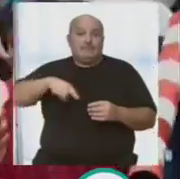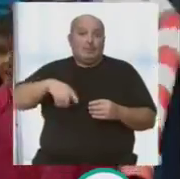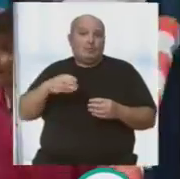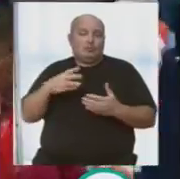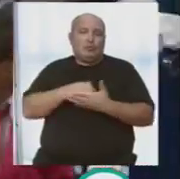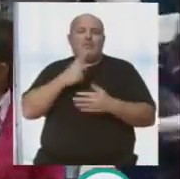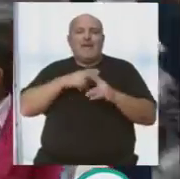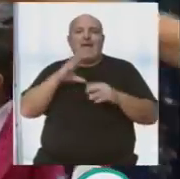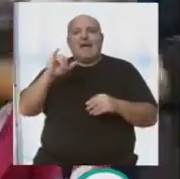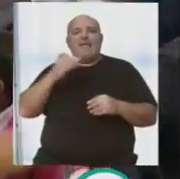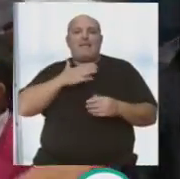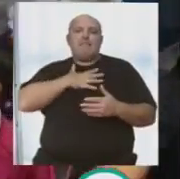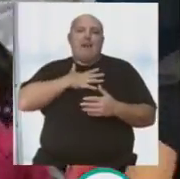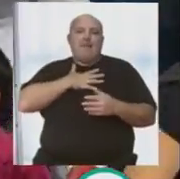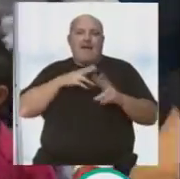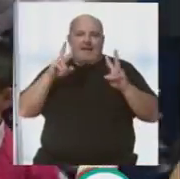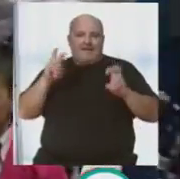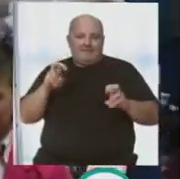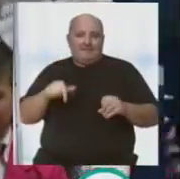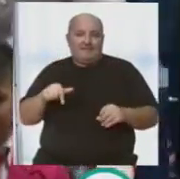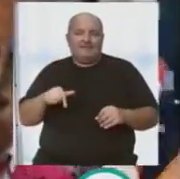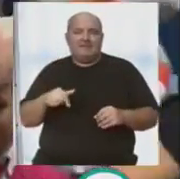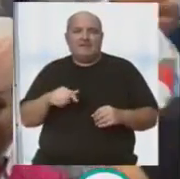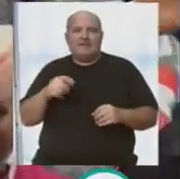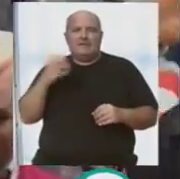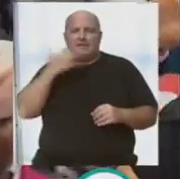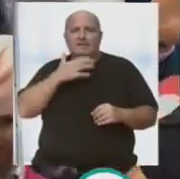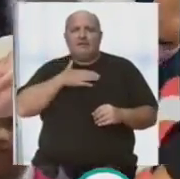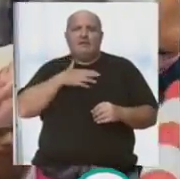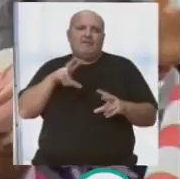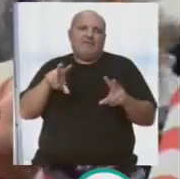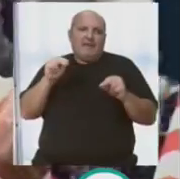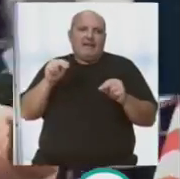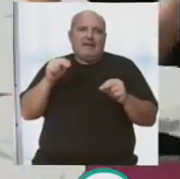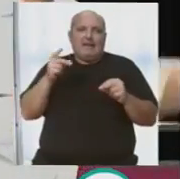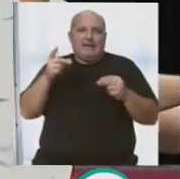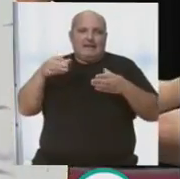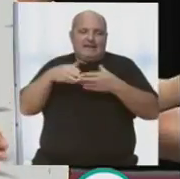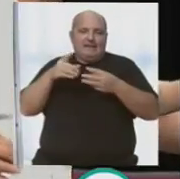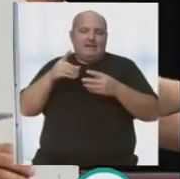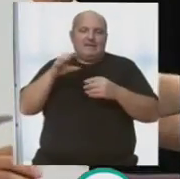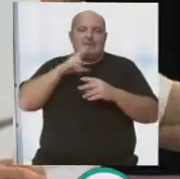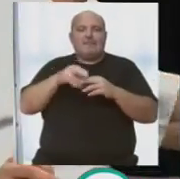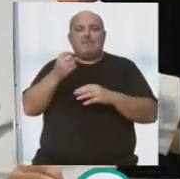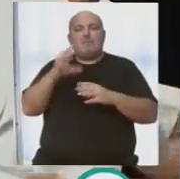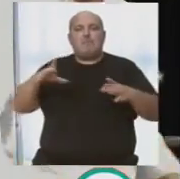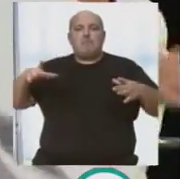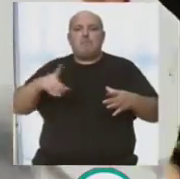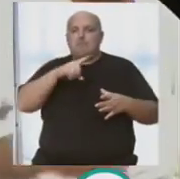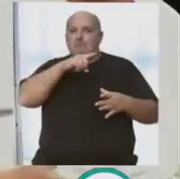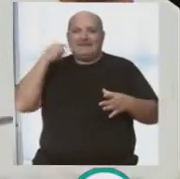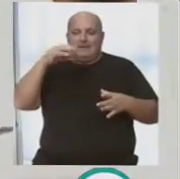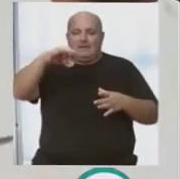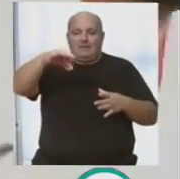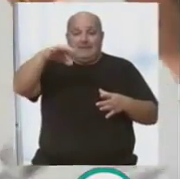Caes de mi arma, eh. Caes de mi arma, te convence. Tiene que ser el colofón, digamos, la linda del pastel de estos